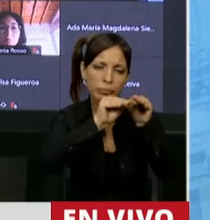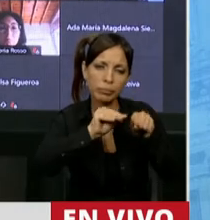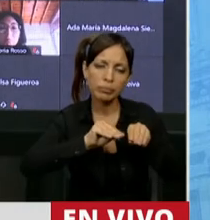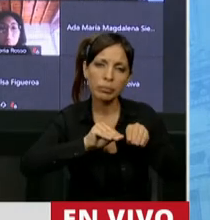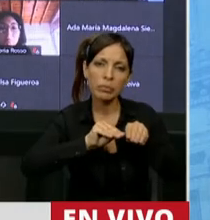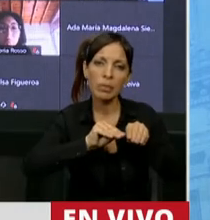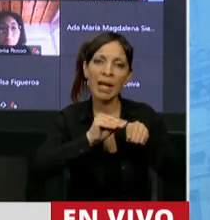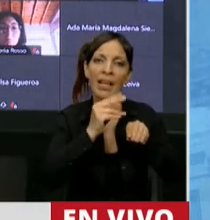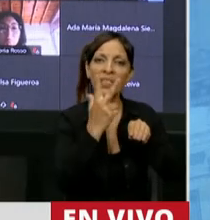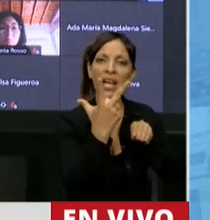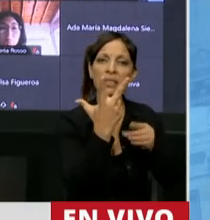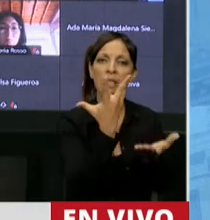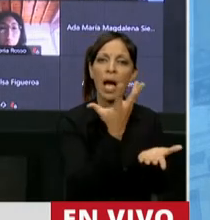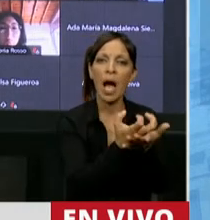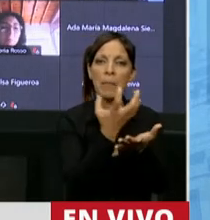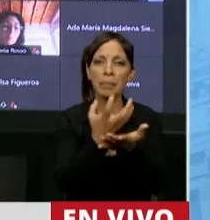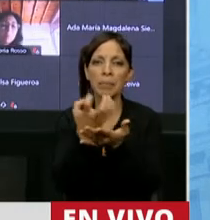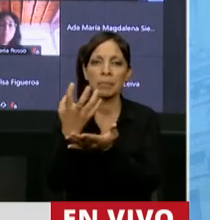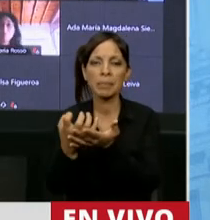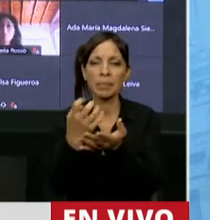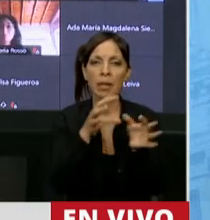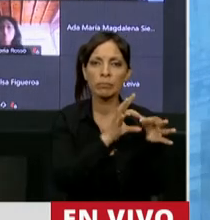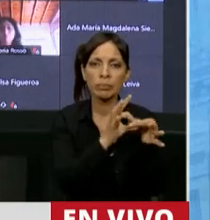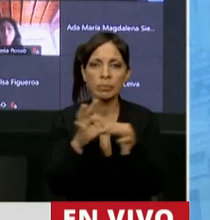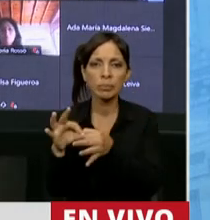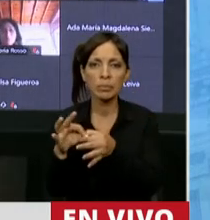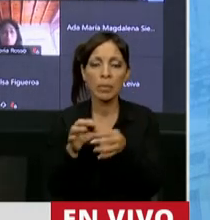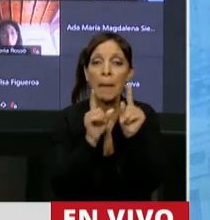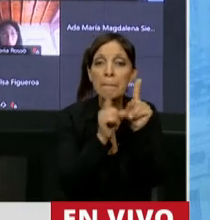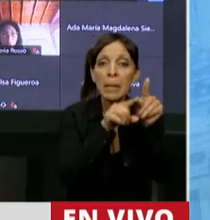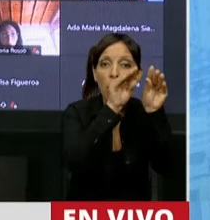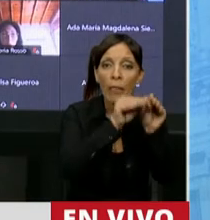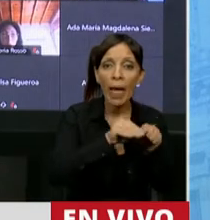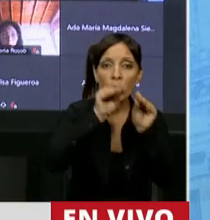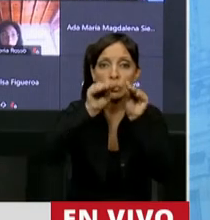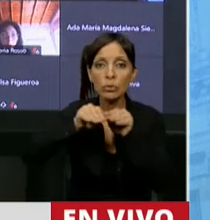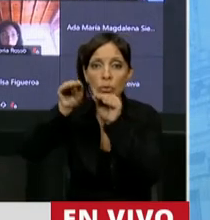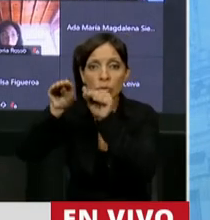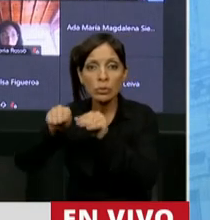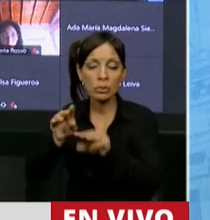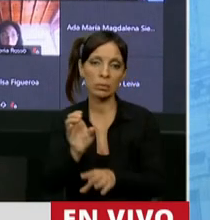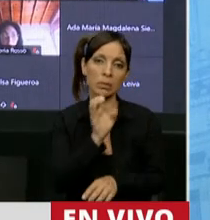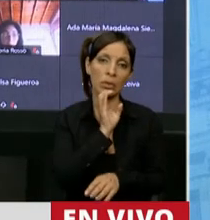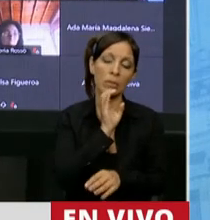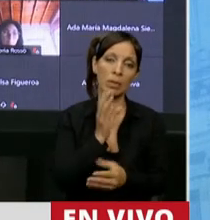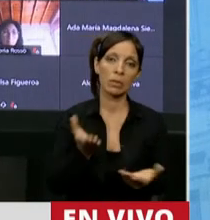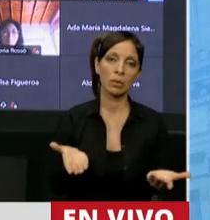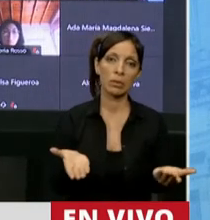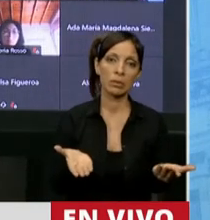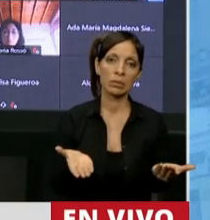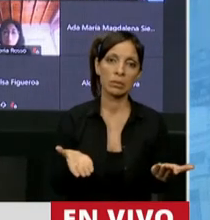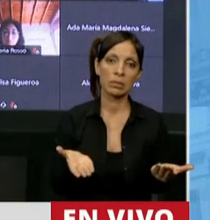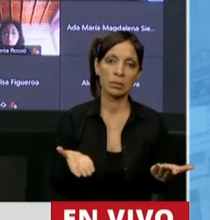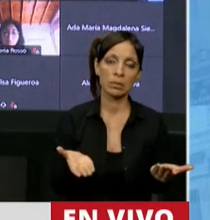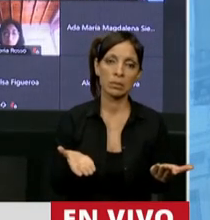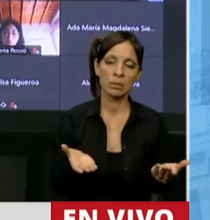aplicaciones diferentes con los mismos datos, parece un chiste. Le digo, viejo, no pueden